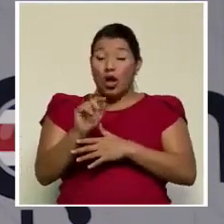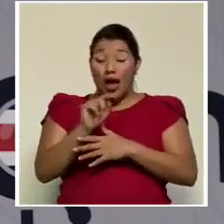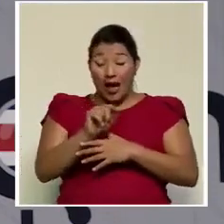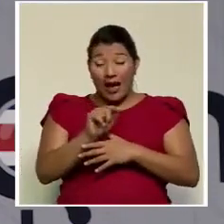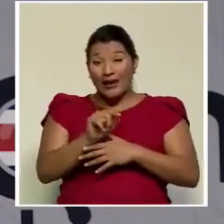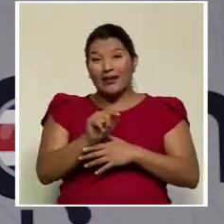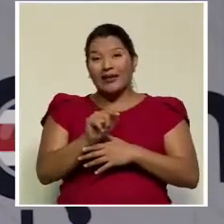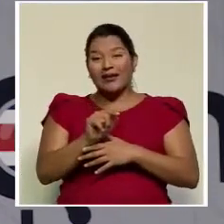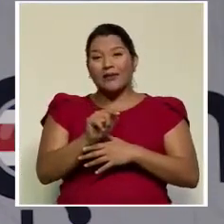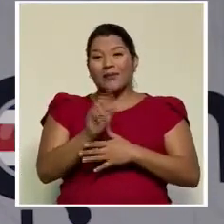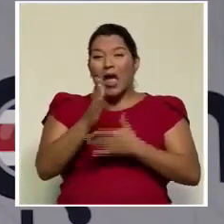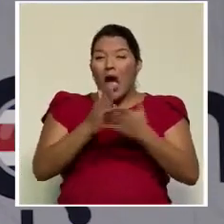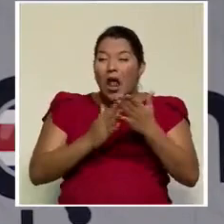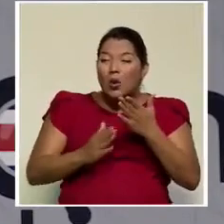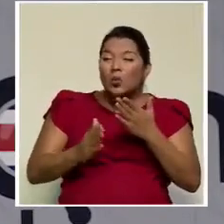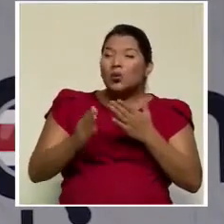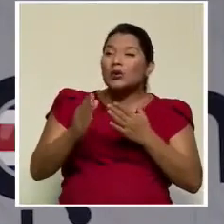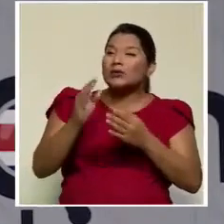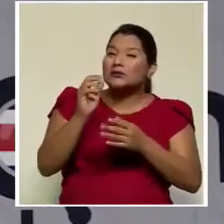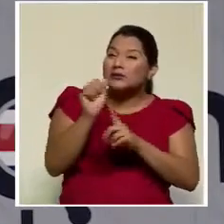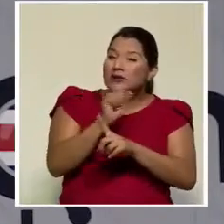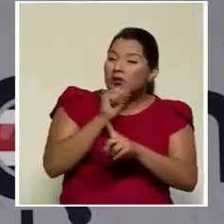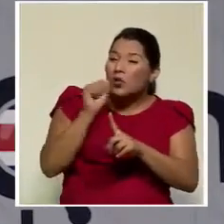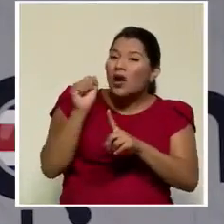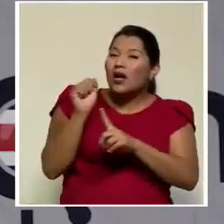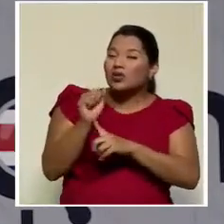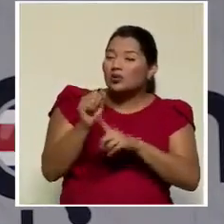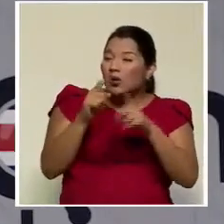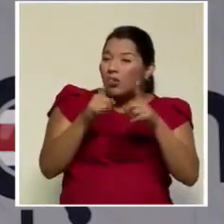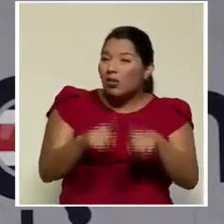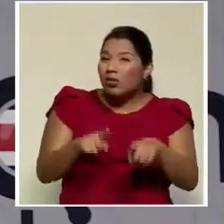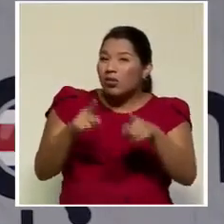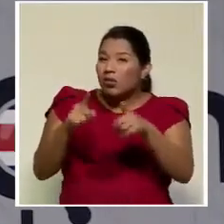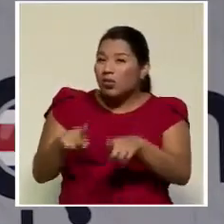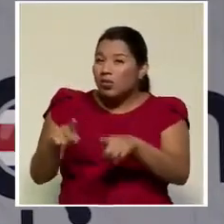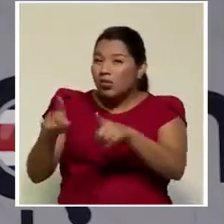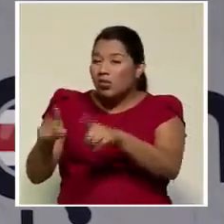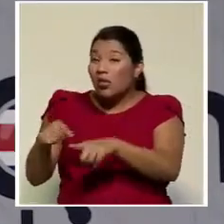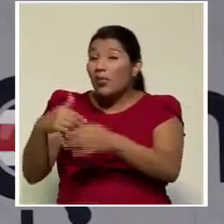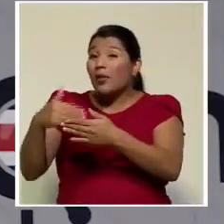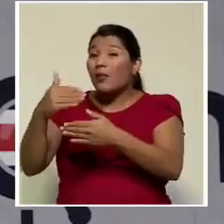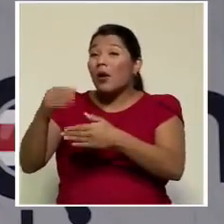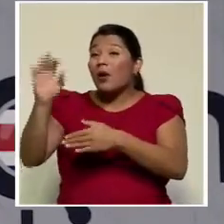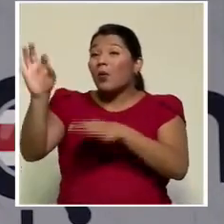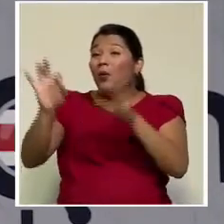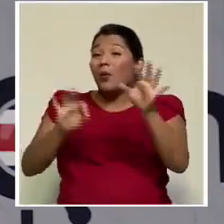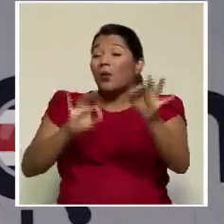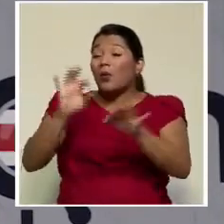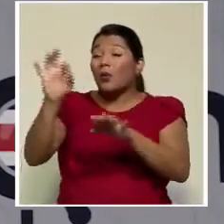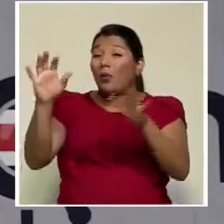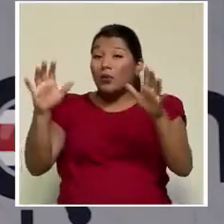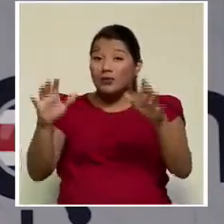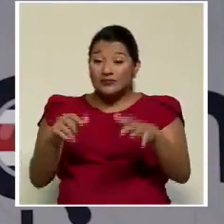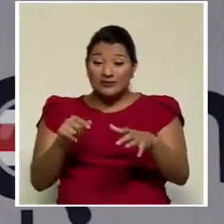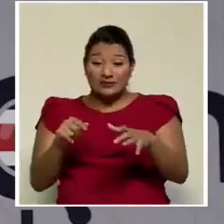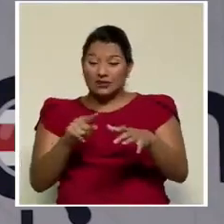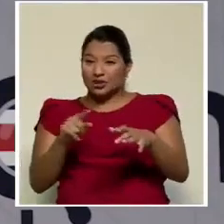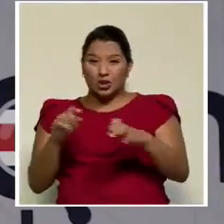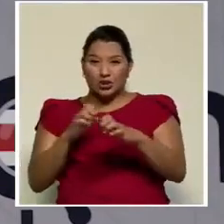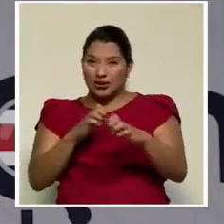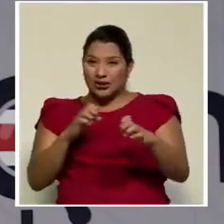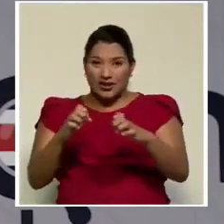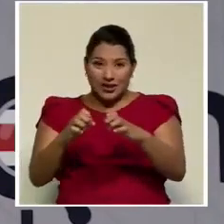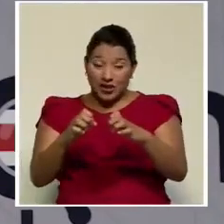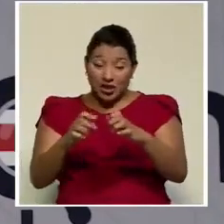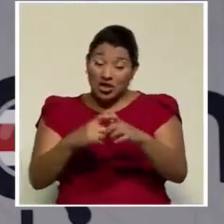suma de algunos elementos que probablemente estaban dispersos y que no correspondían a una estrategia, coincidieron